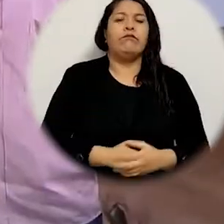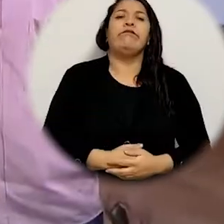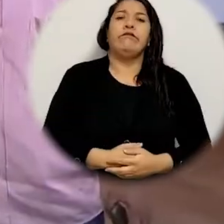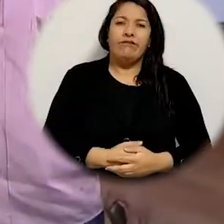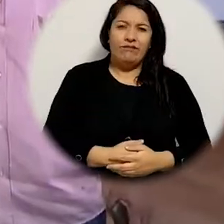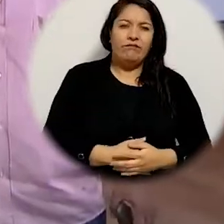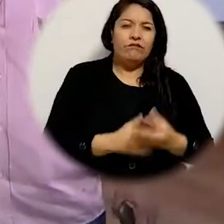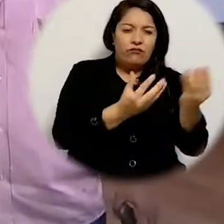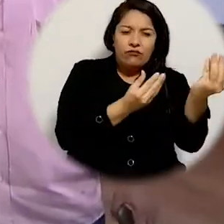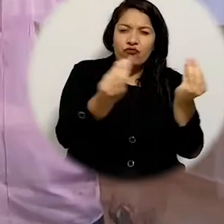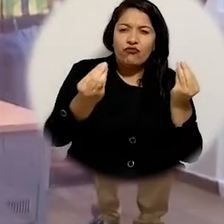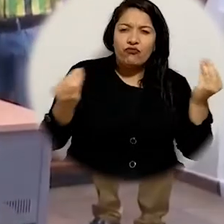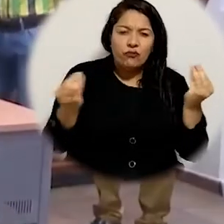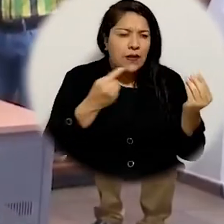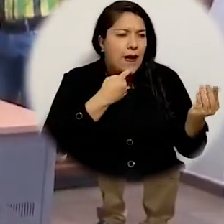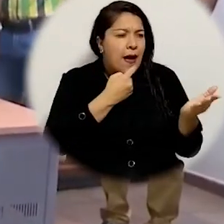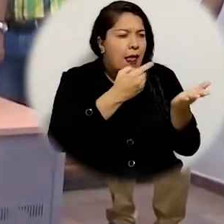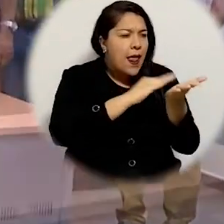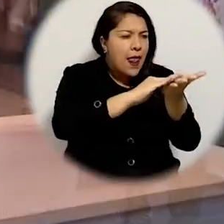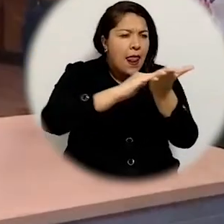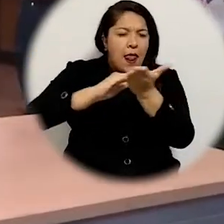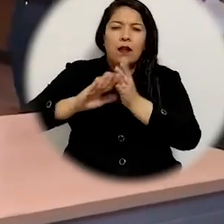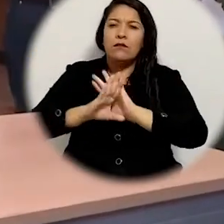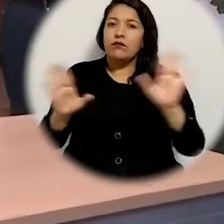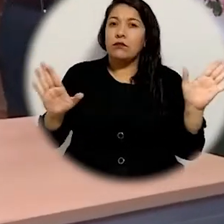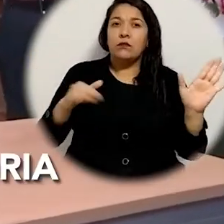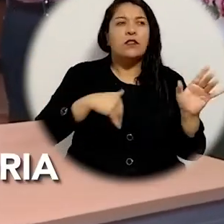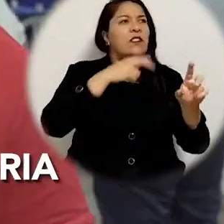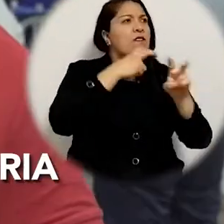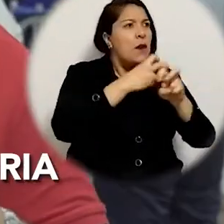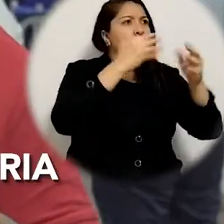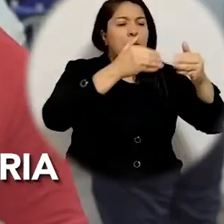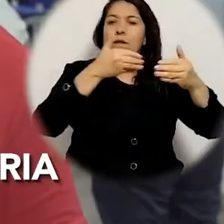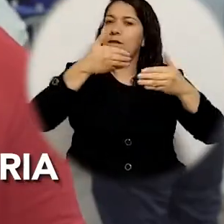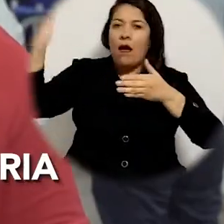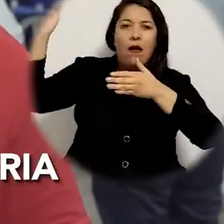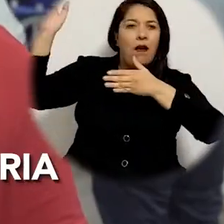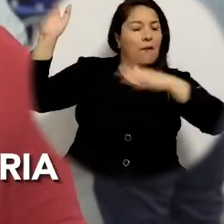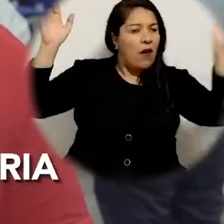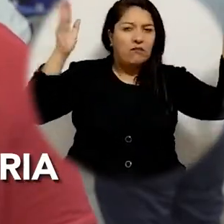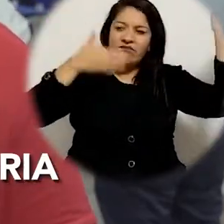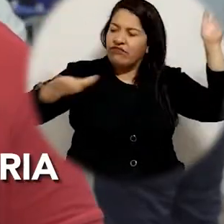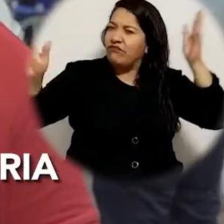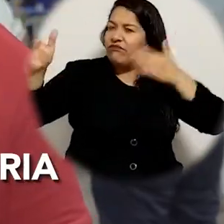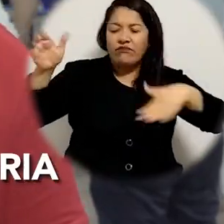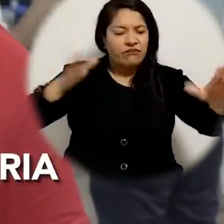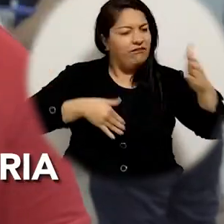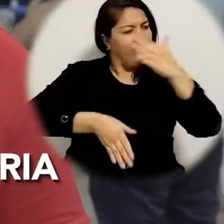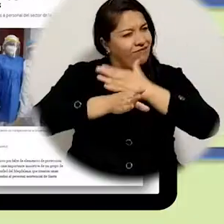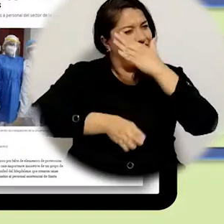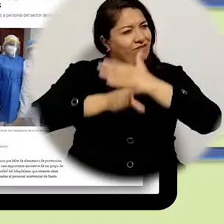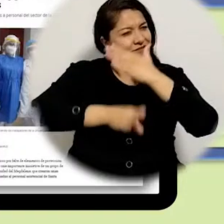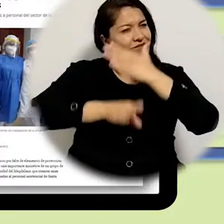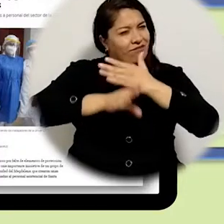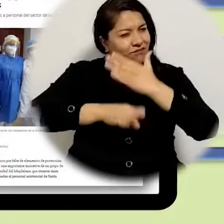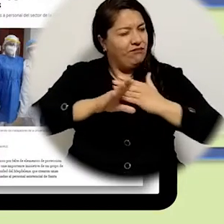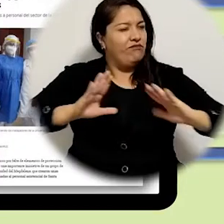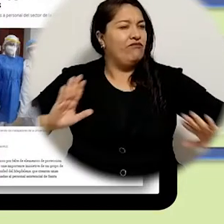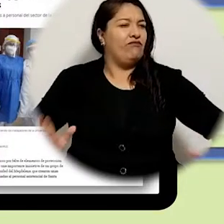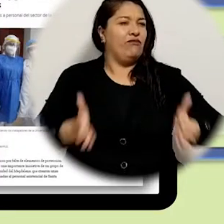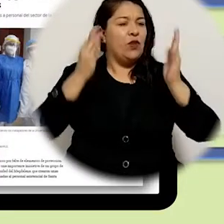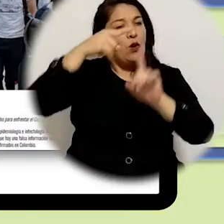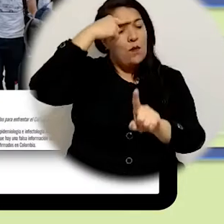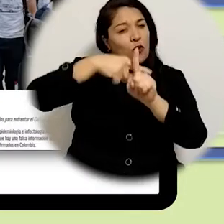entre eso los compromisos que hizo con las organizaciones sindicales no nos quedó grande absolutamente ningún escenario y somos una